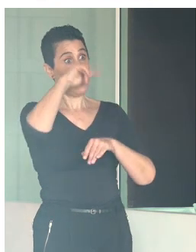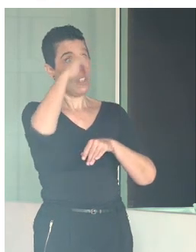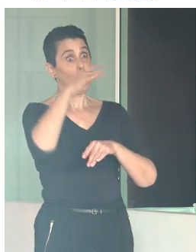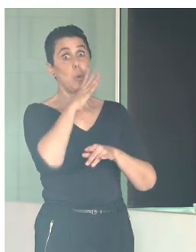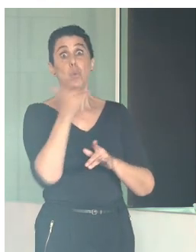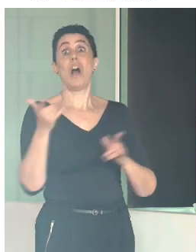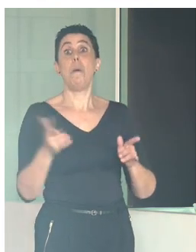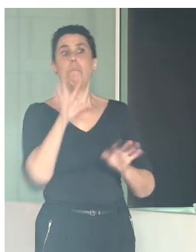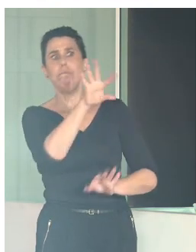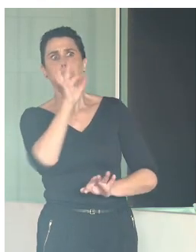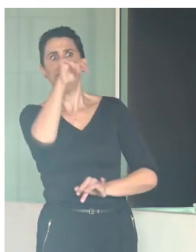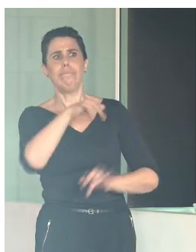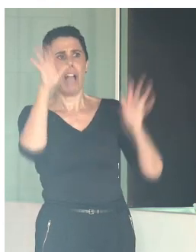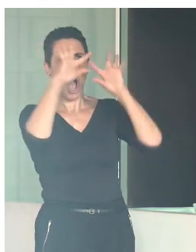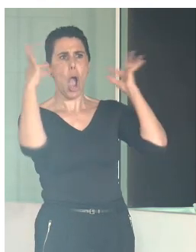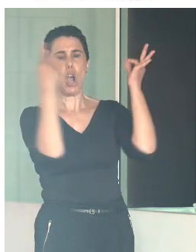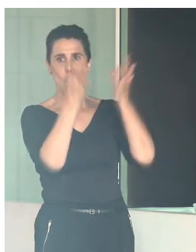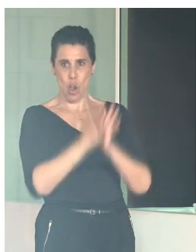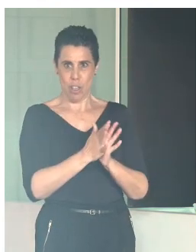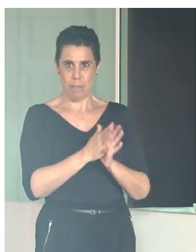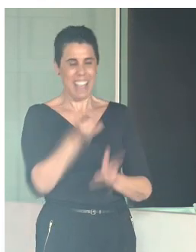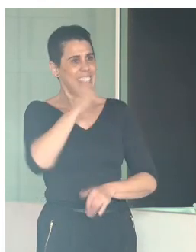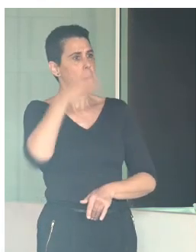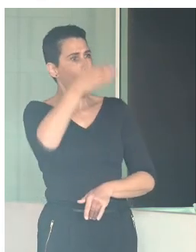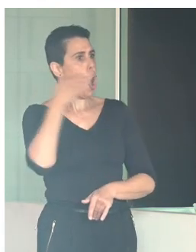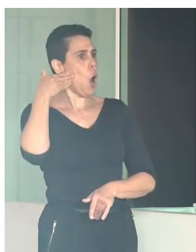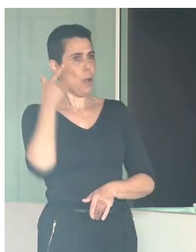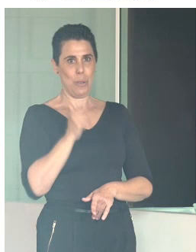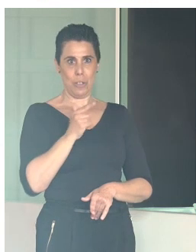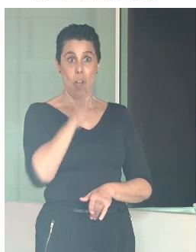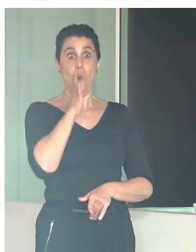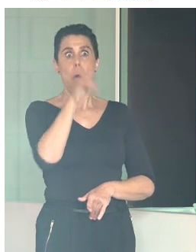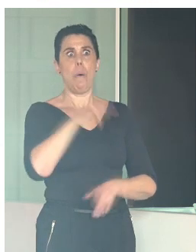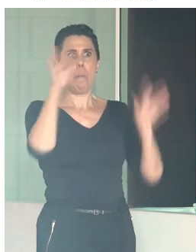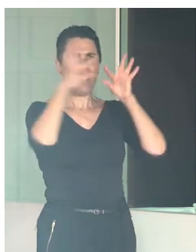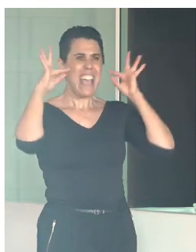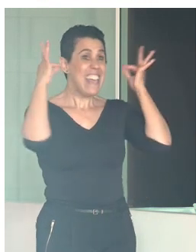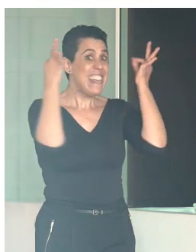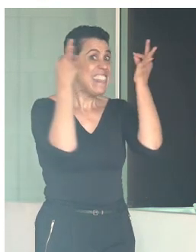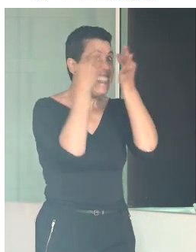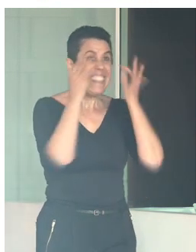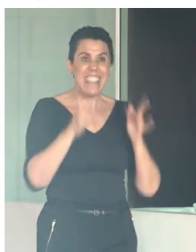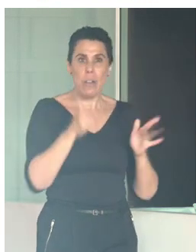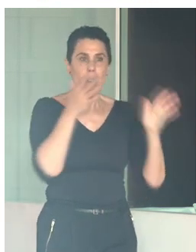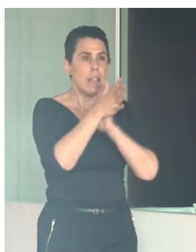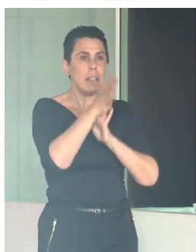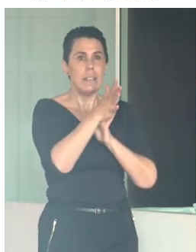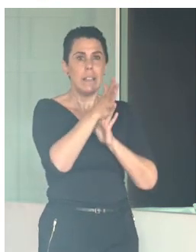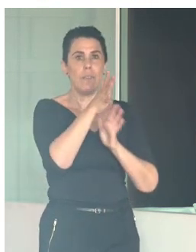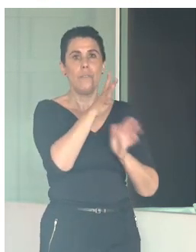foro. Y, sobre todo, orgulloso de que lo haga porque entienda que Córdoba es una ciudad más accesible, especialmente en su zona patrimonial.